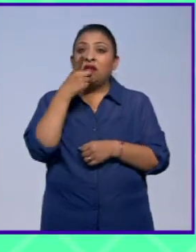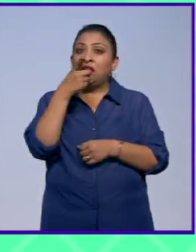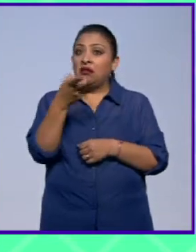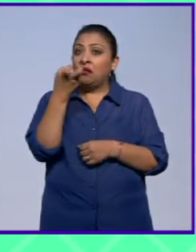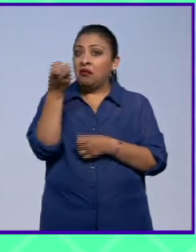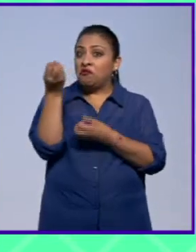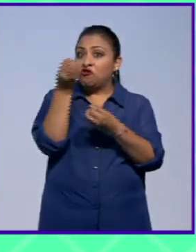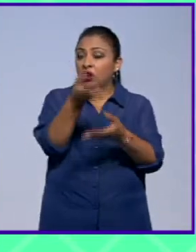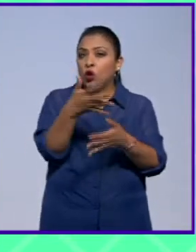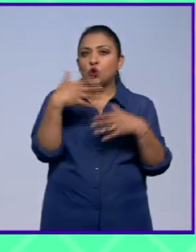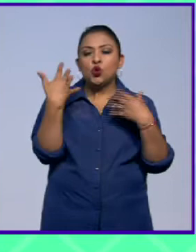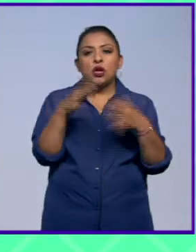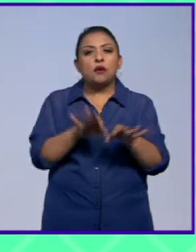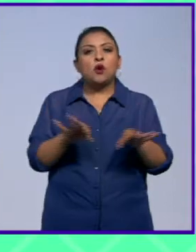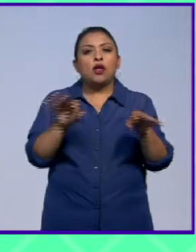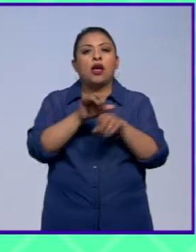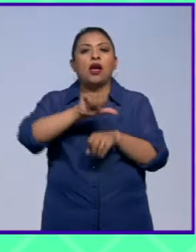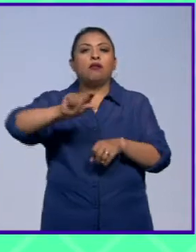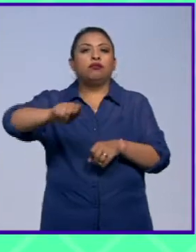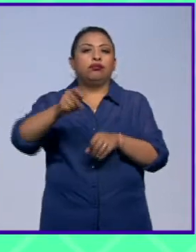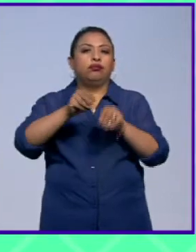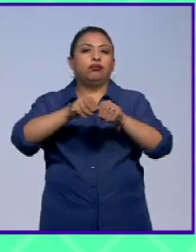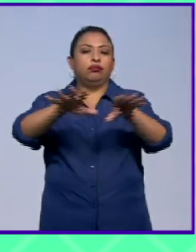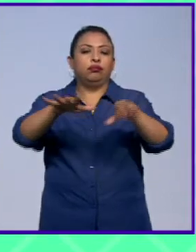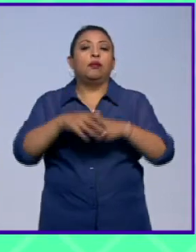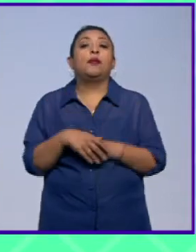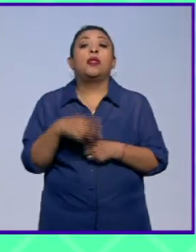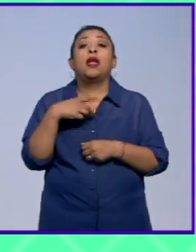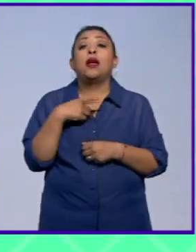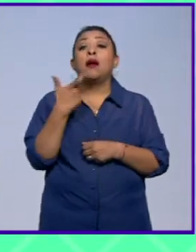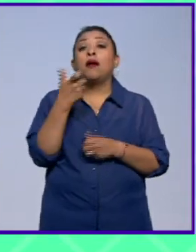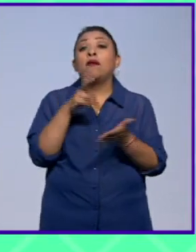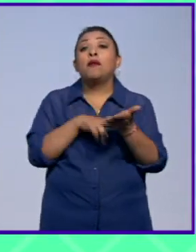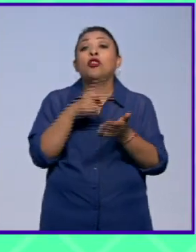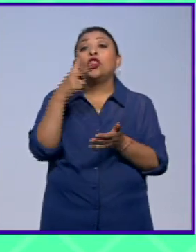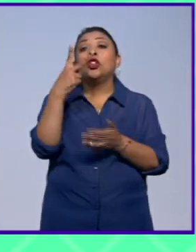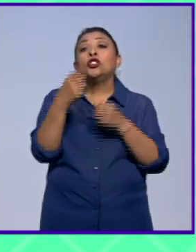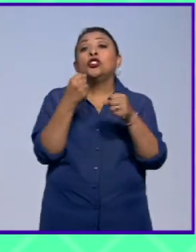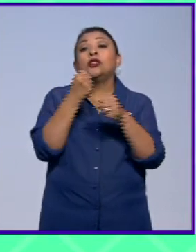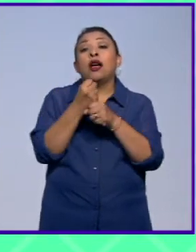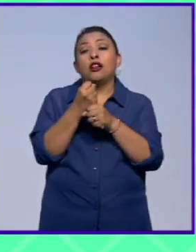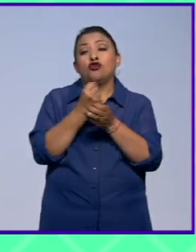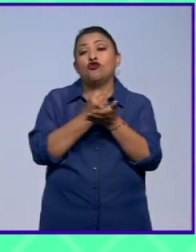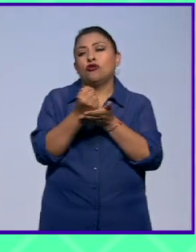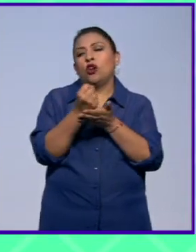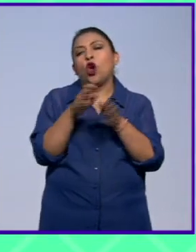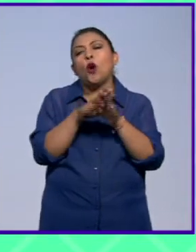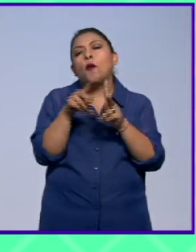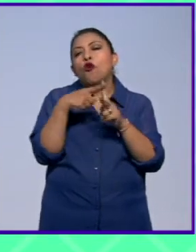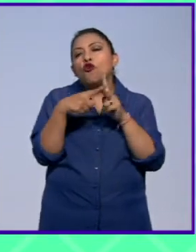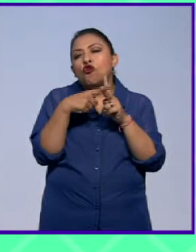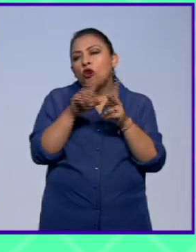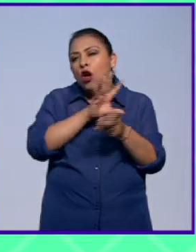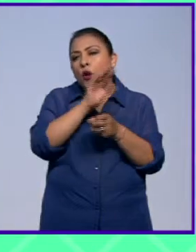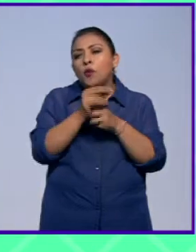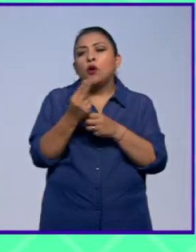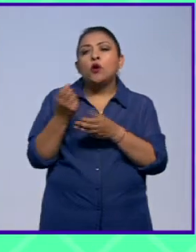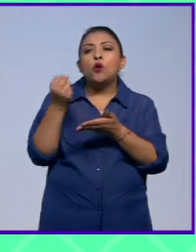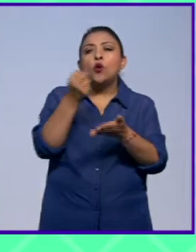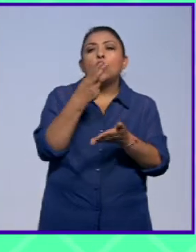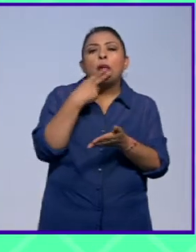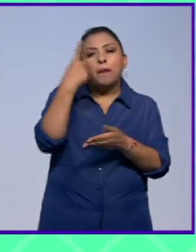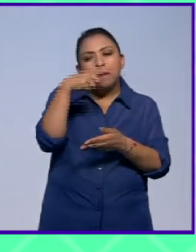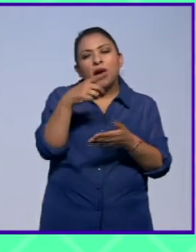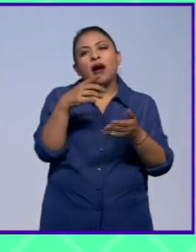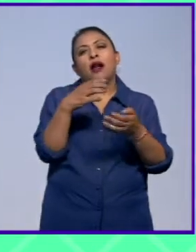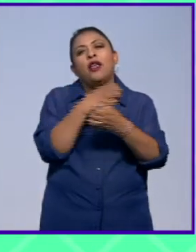la acción como el regalo más grande para una estación pública el monto equivale a más de dos años del presupuesto promedio el dinero se ocupará para financiar